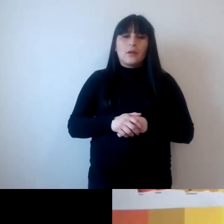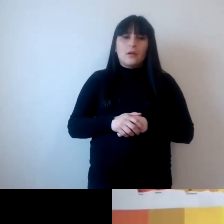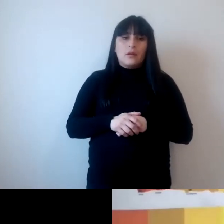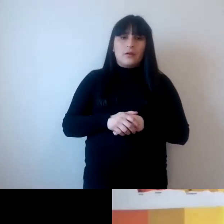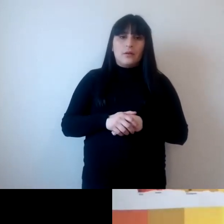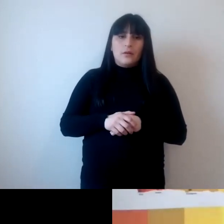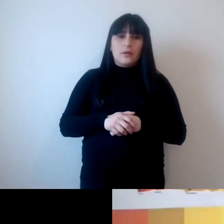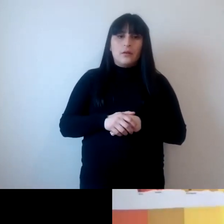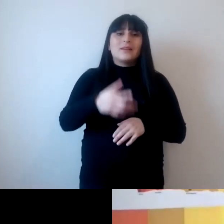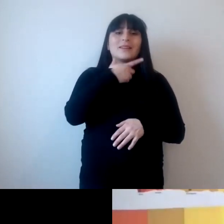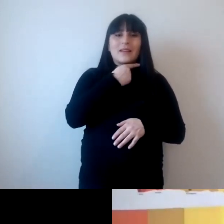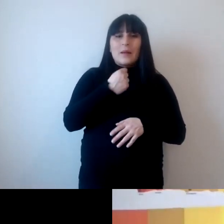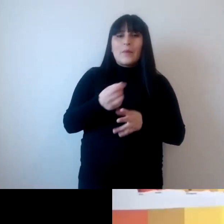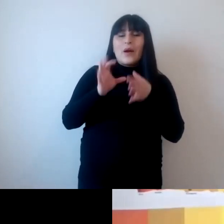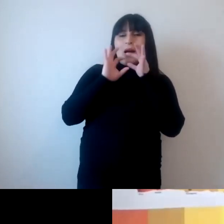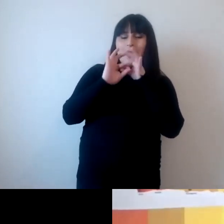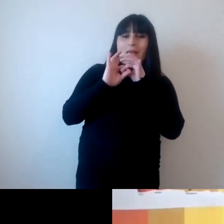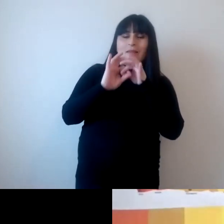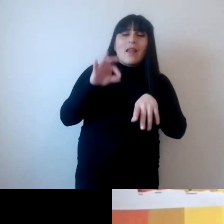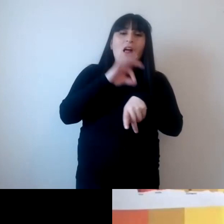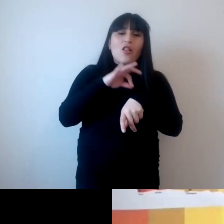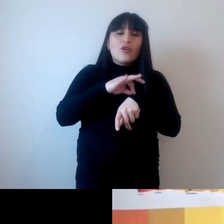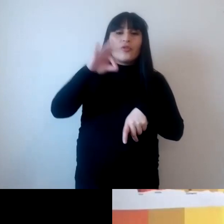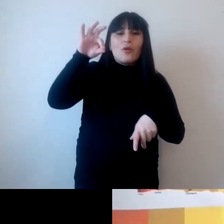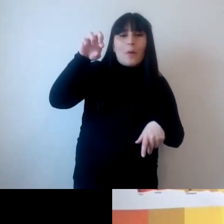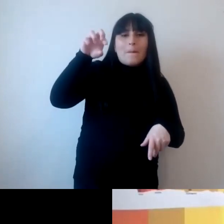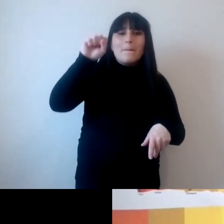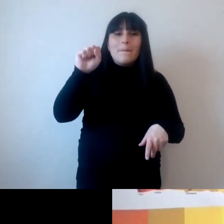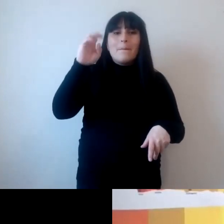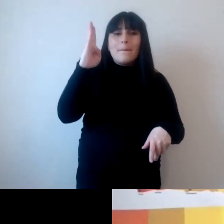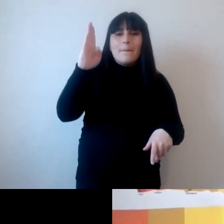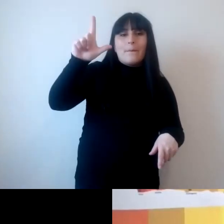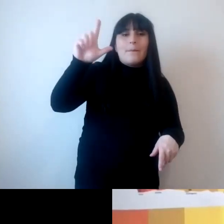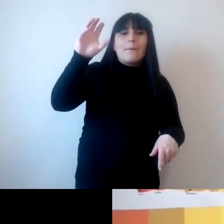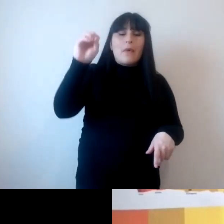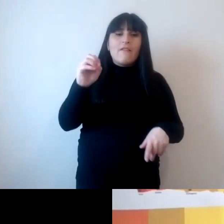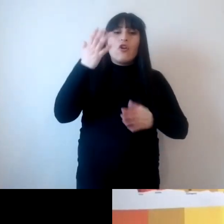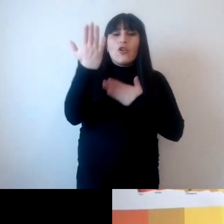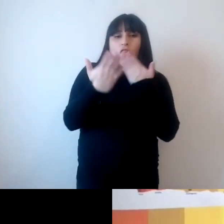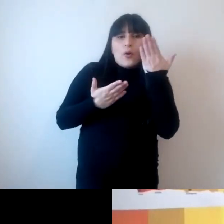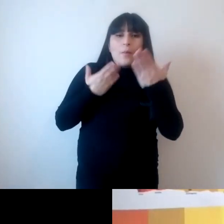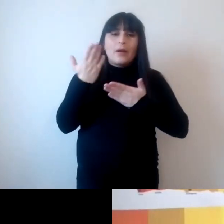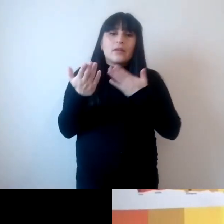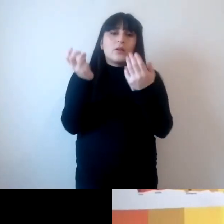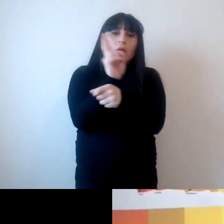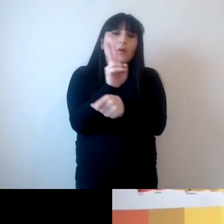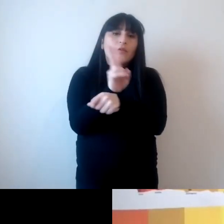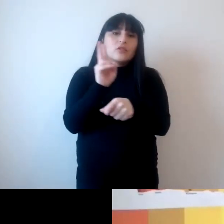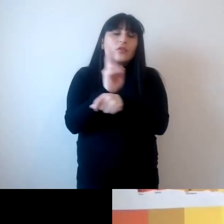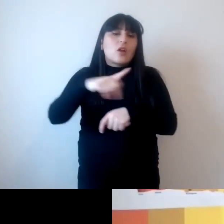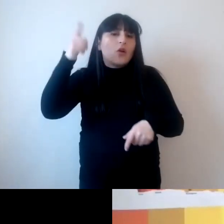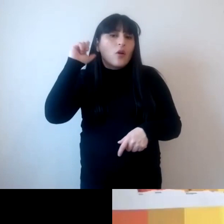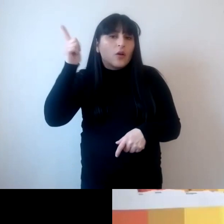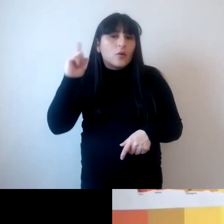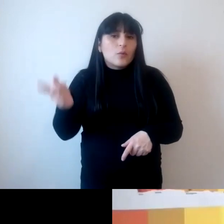Bueno, queremos agradecer al doctor Pablo Meira la gentileza de poder compartir también con los profesores con los que nos escuchan y responder